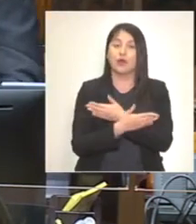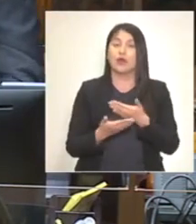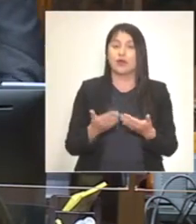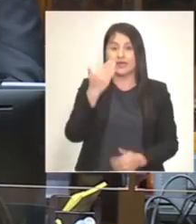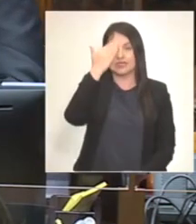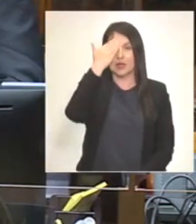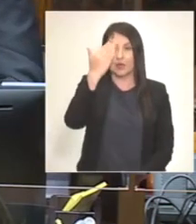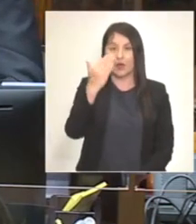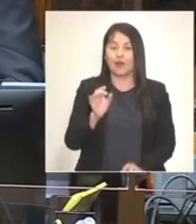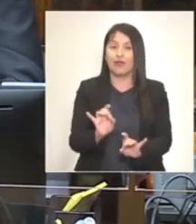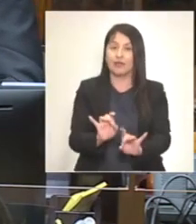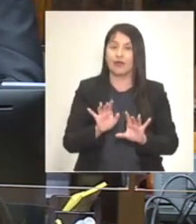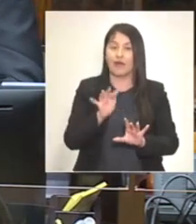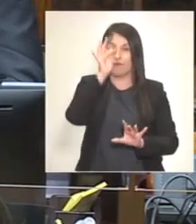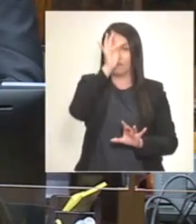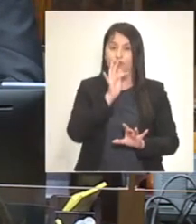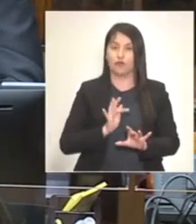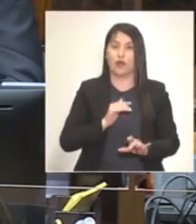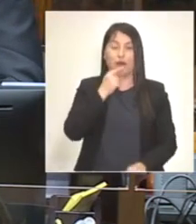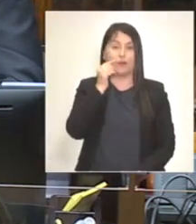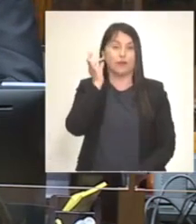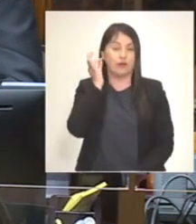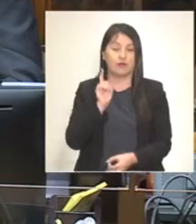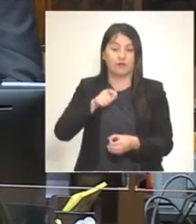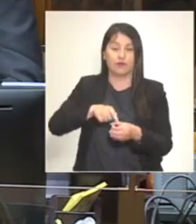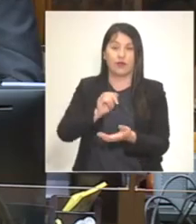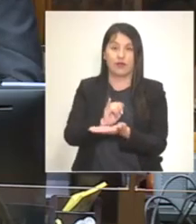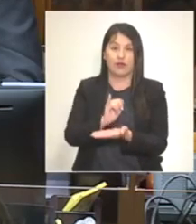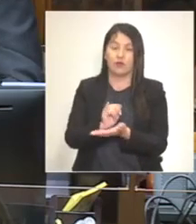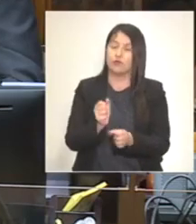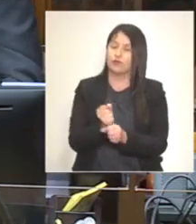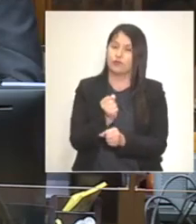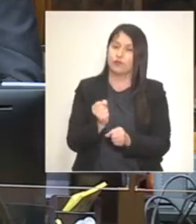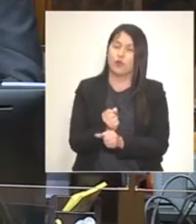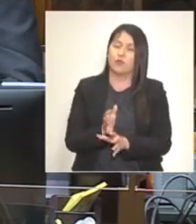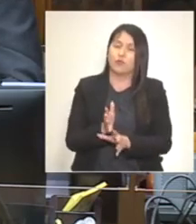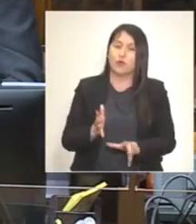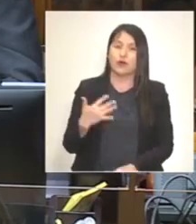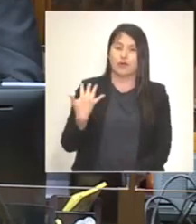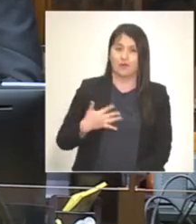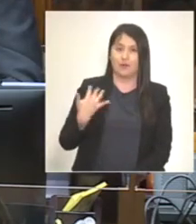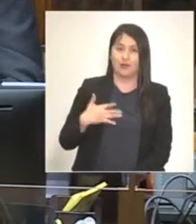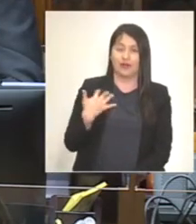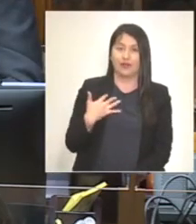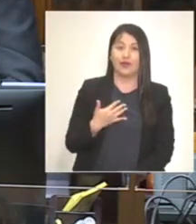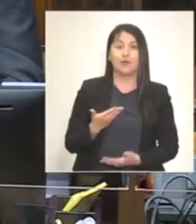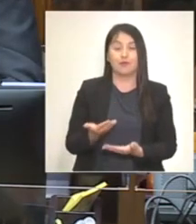a los destacadísimos funcionarios y funcionarias que forman parte de esta institución que cumple una labor fundamental para